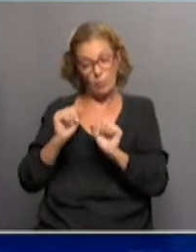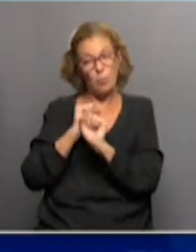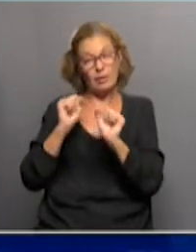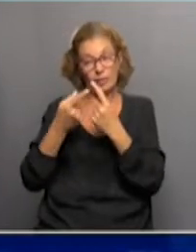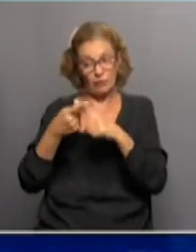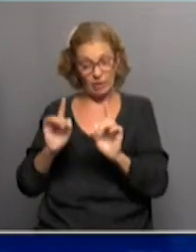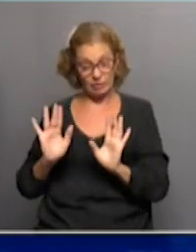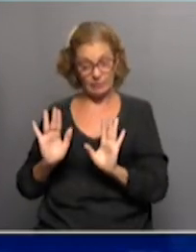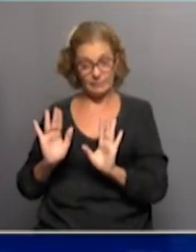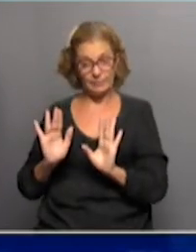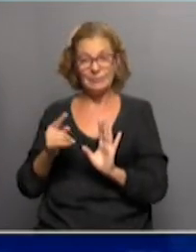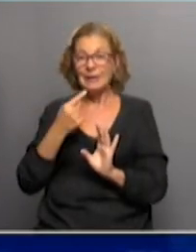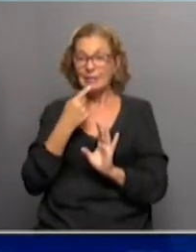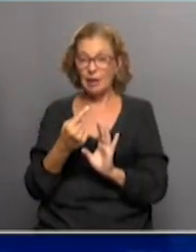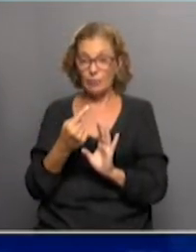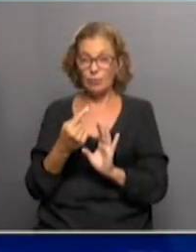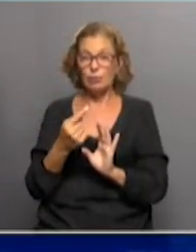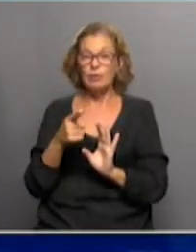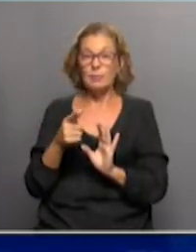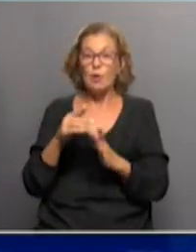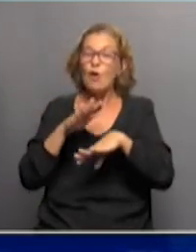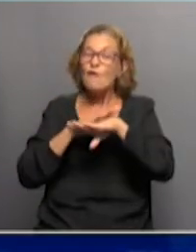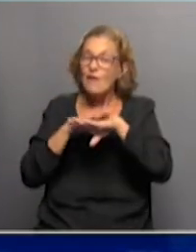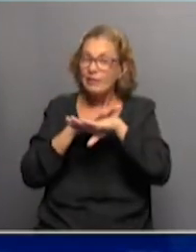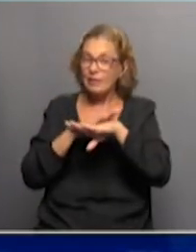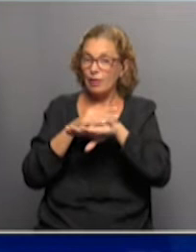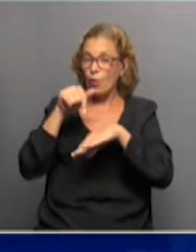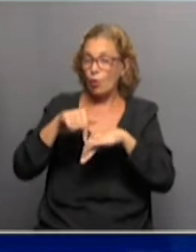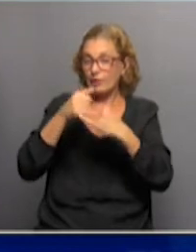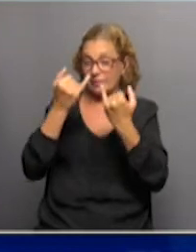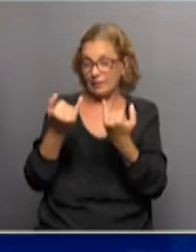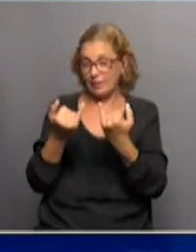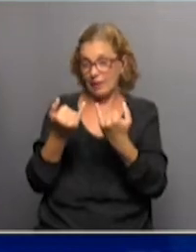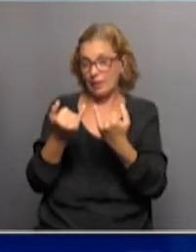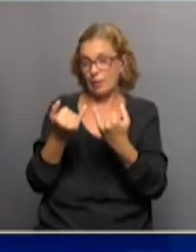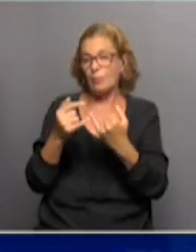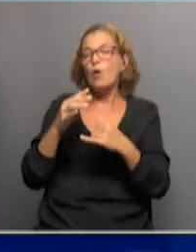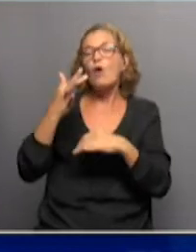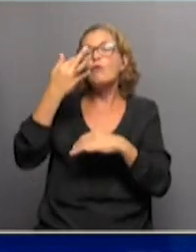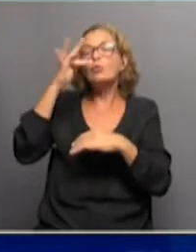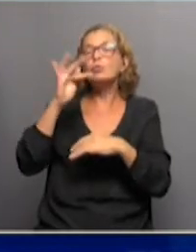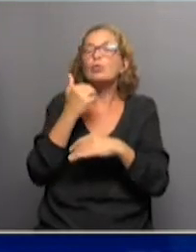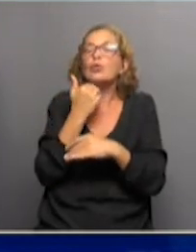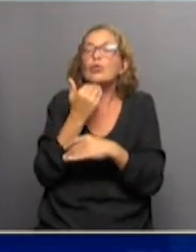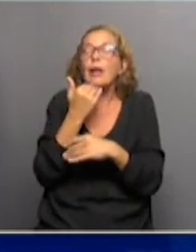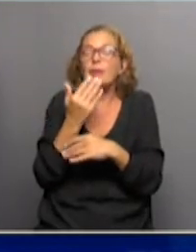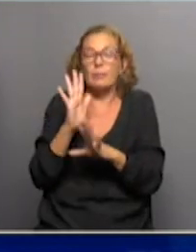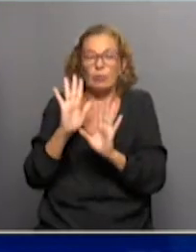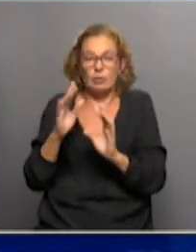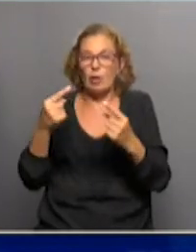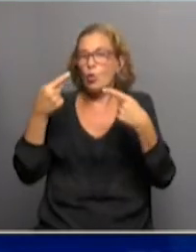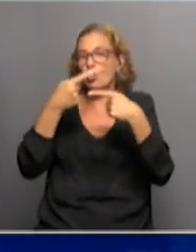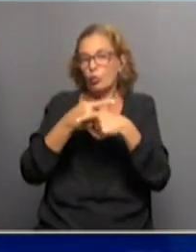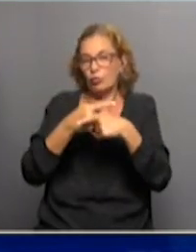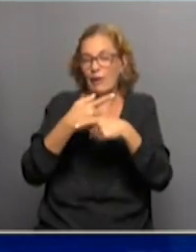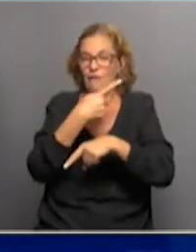Entonces, digamos, en lo que nosotros nos basamos al día de hoy, independientemente de que a futuro se puedan cruzar entre ellas las